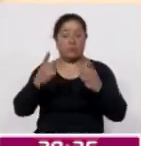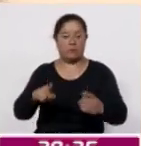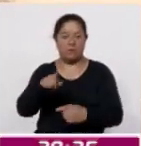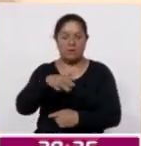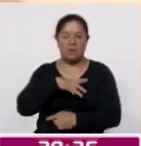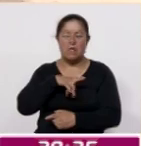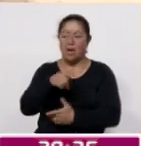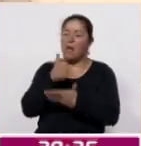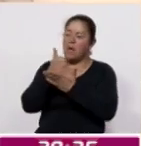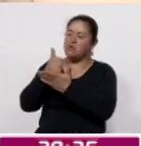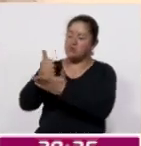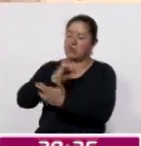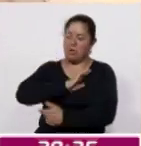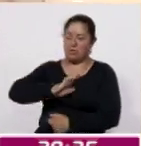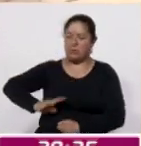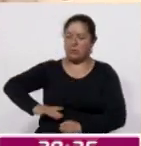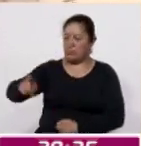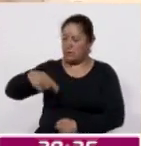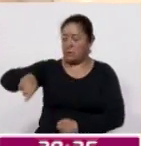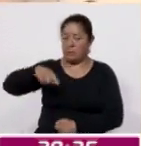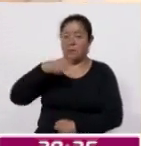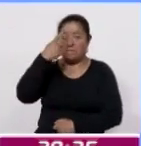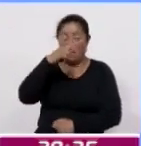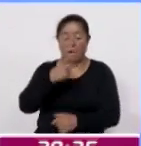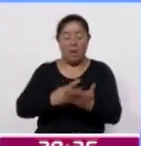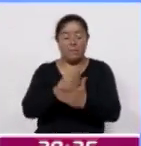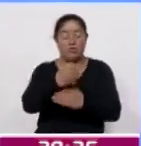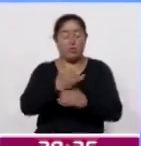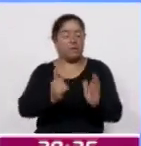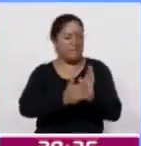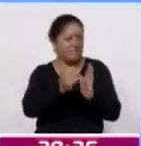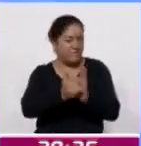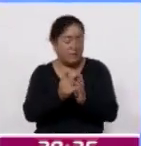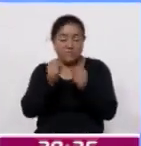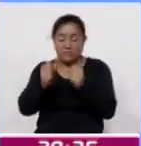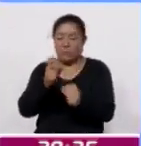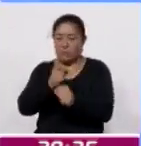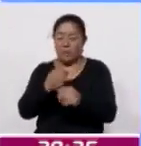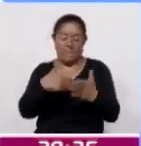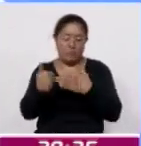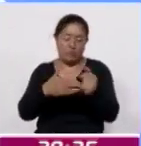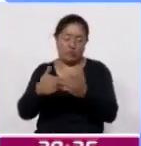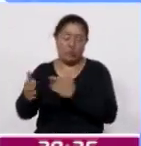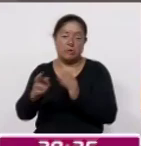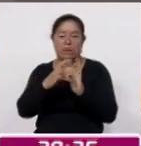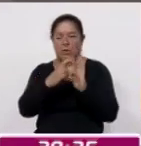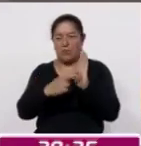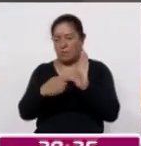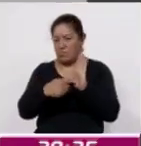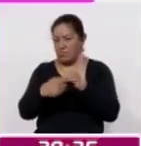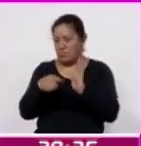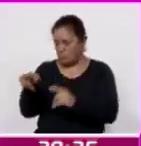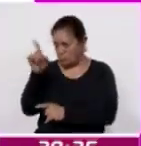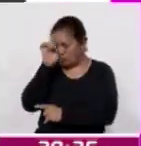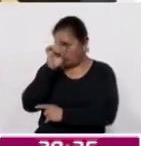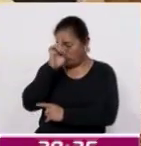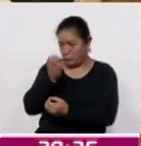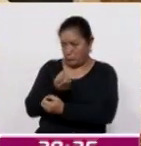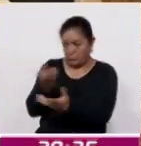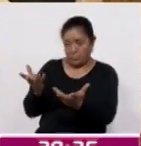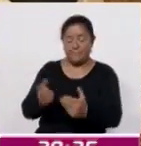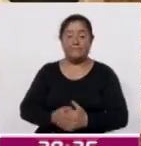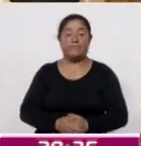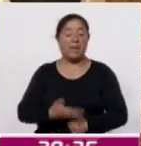asesorar a los ayuntamientos en la ejecución y realización de proyectos de infraestructura, seguridad, modernización y normatividad. La